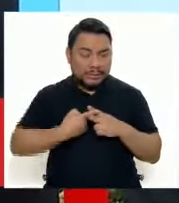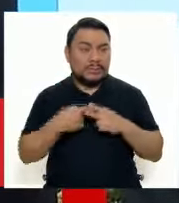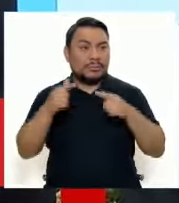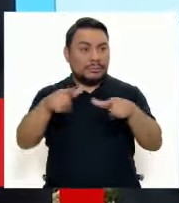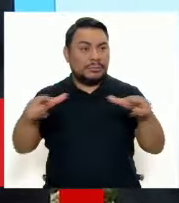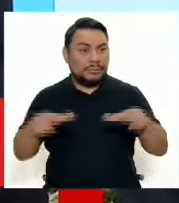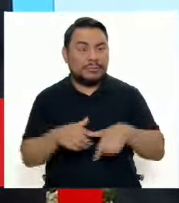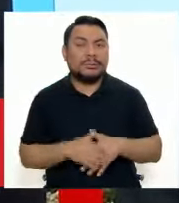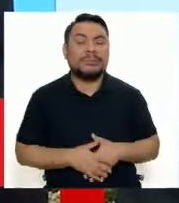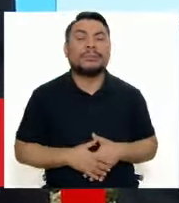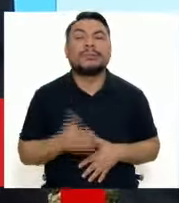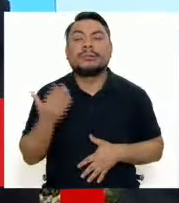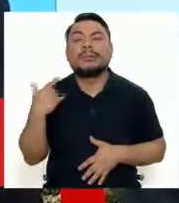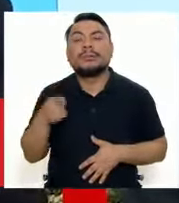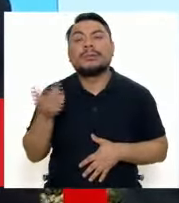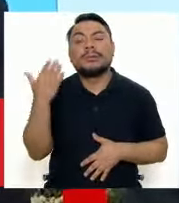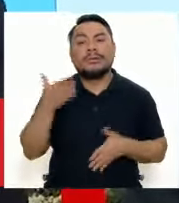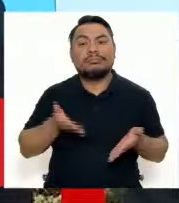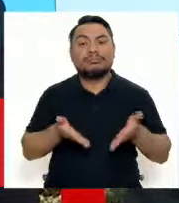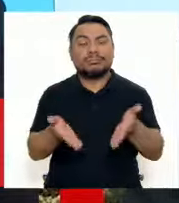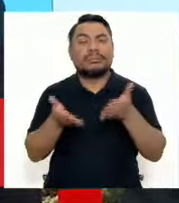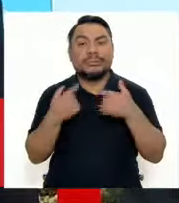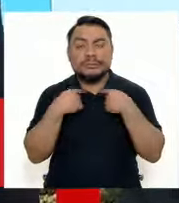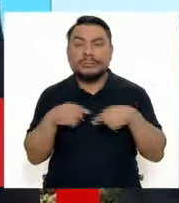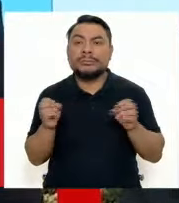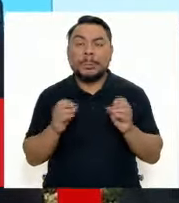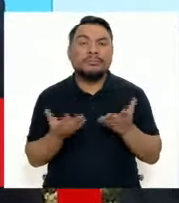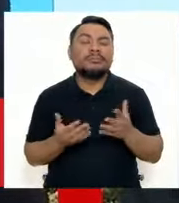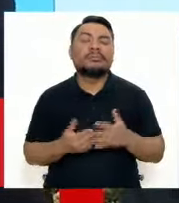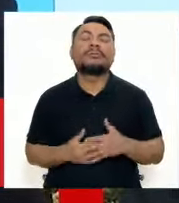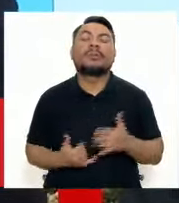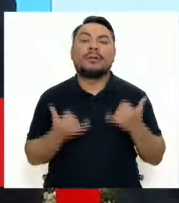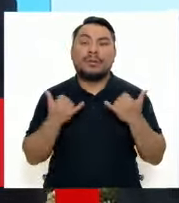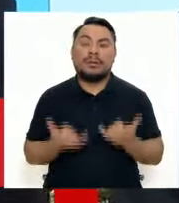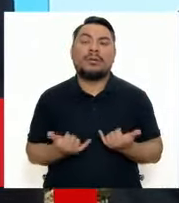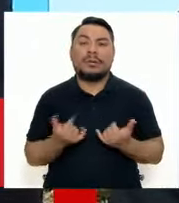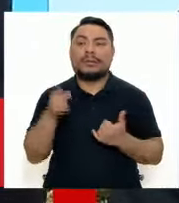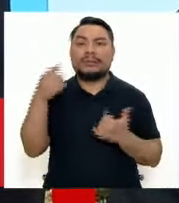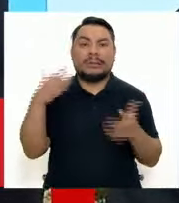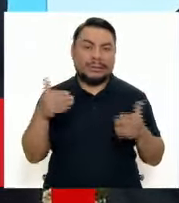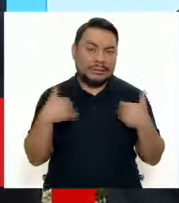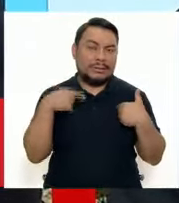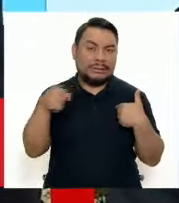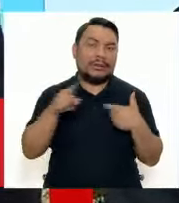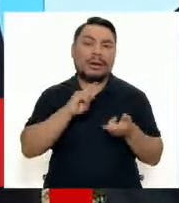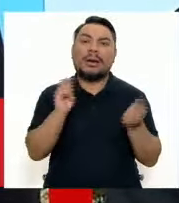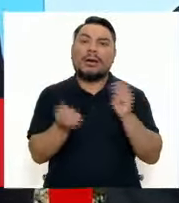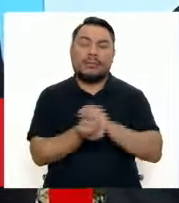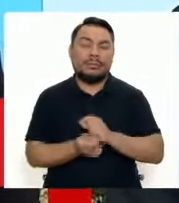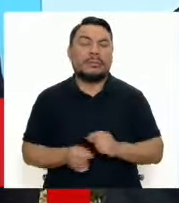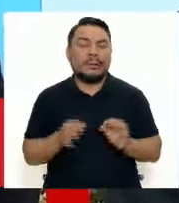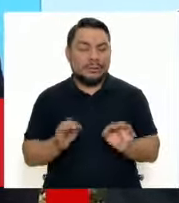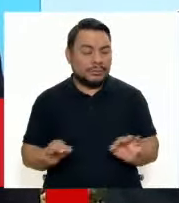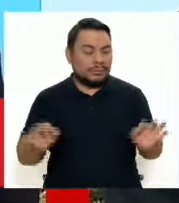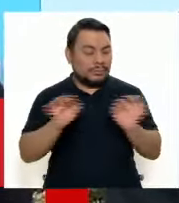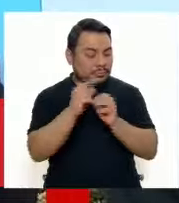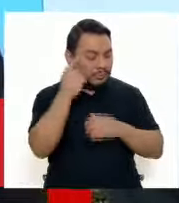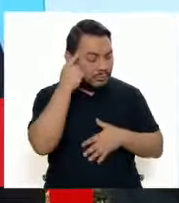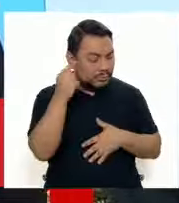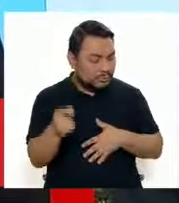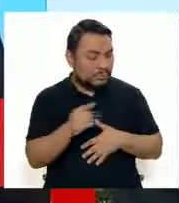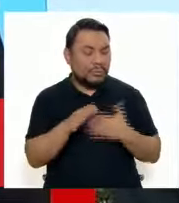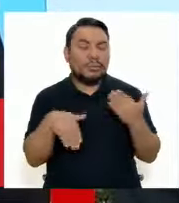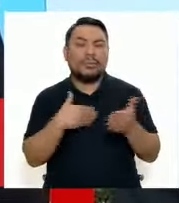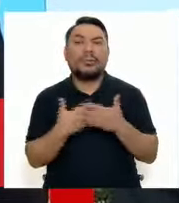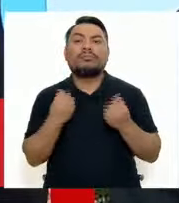zona donde la carretera pasaba y no afectaba a los predios urbanos, el día de hoy sí ya tiene algún impacto. Entonces es importante por eso hacer